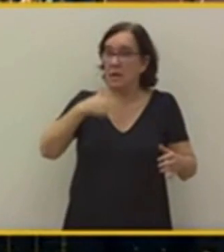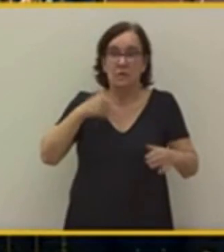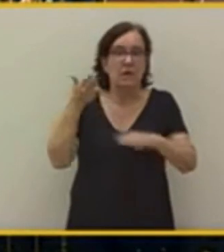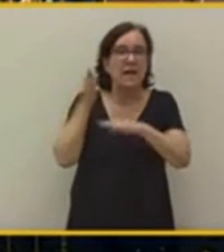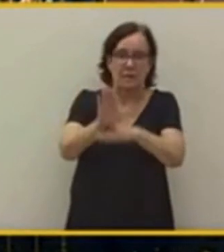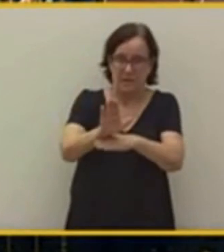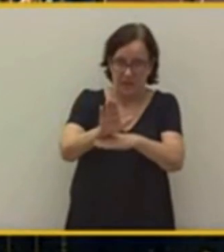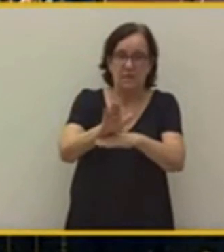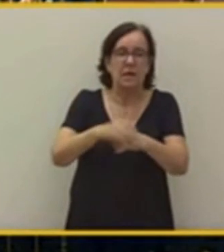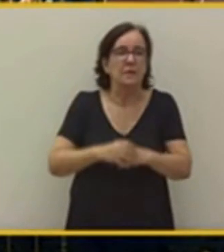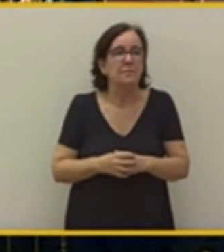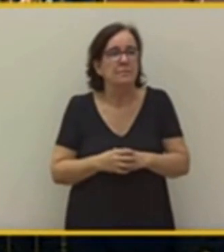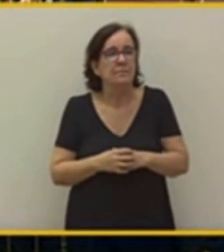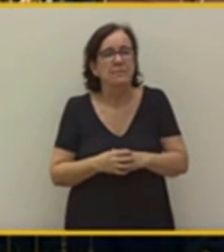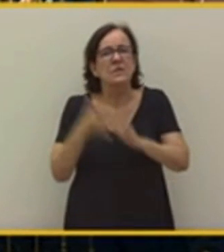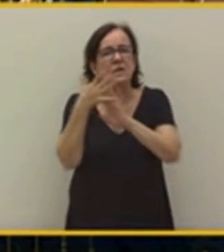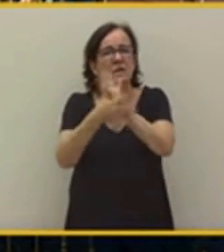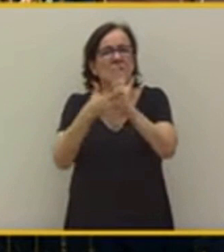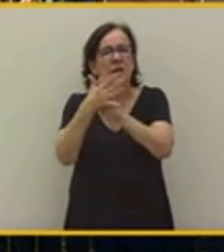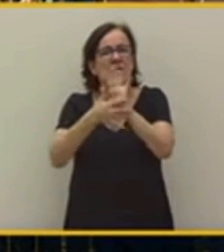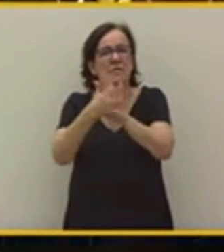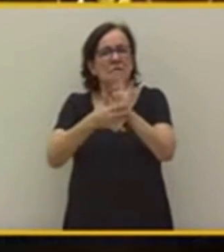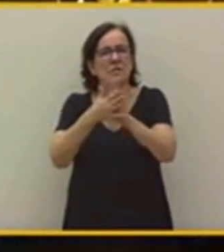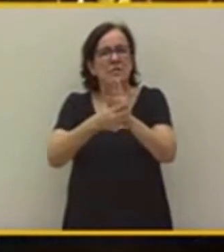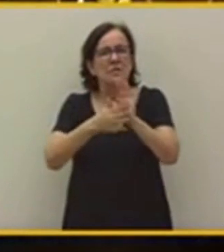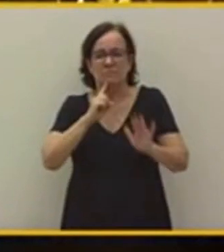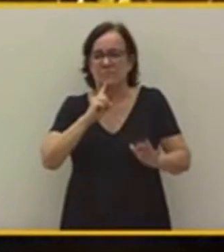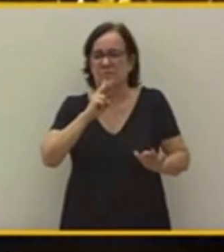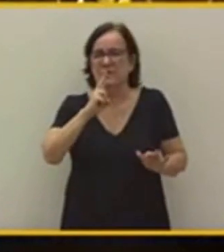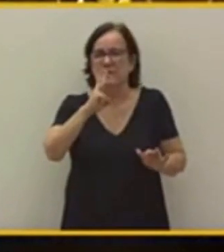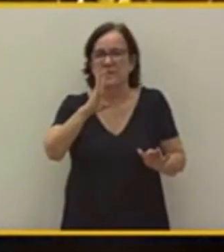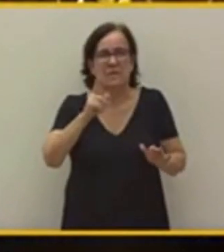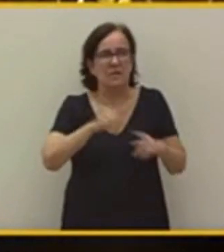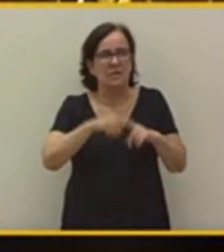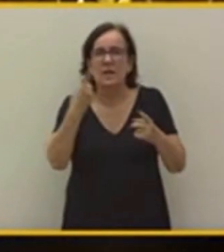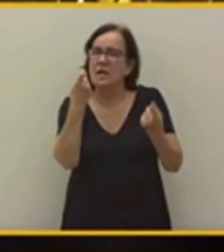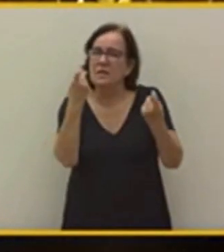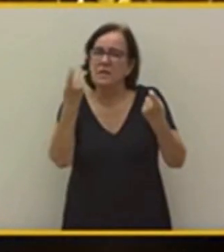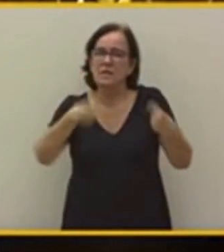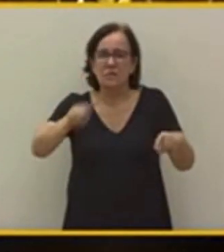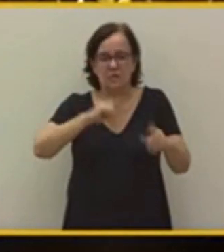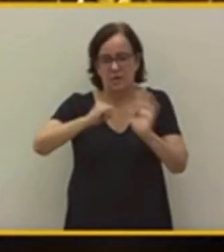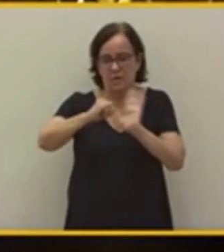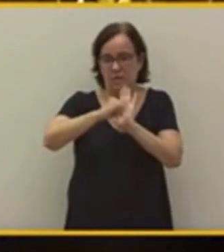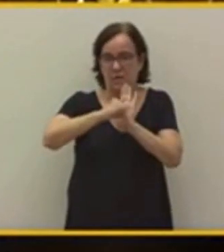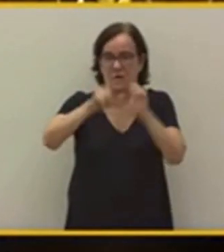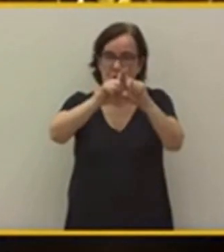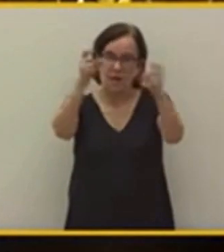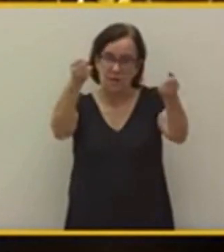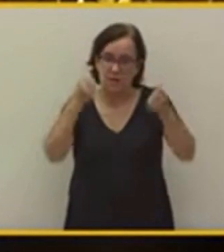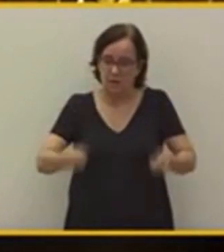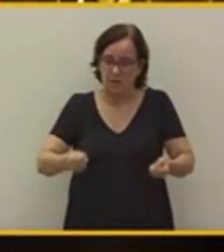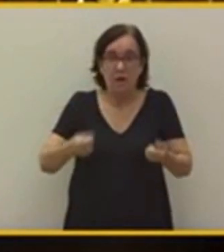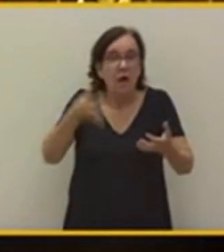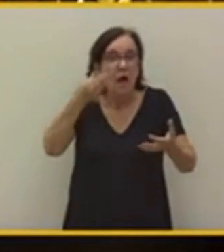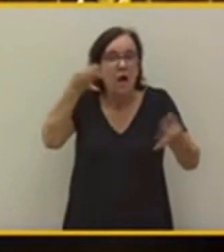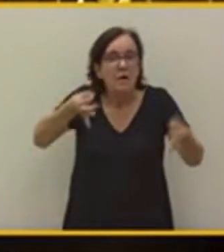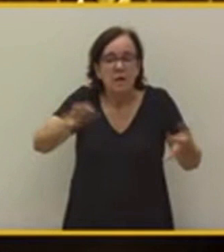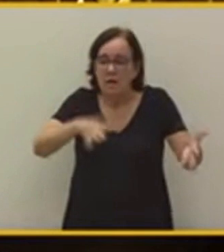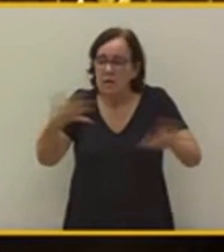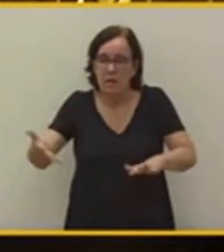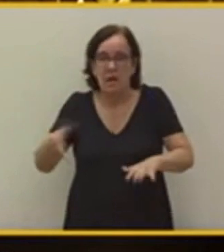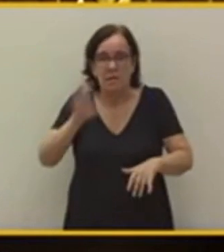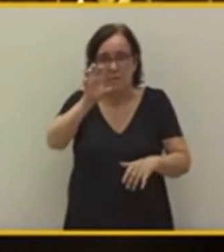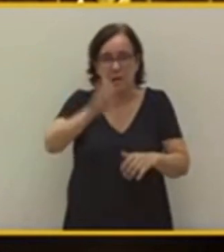representa. Se ha hablado mucho a lo largo de los últimos años de la necesidad de acercar las instituciones a la realidad del país,